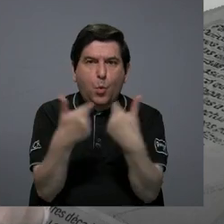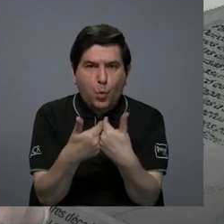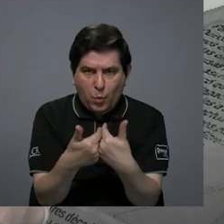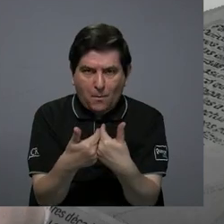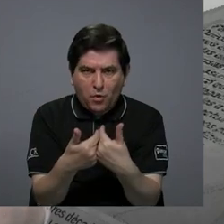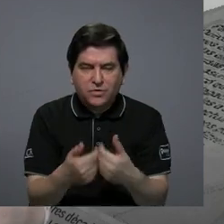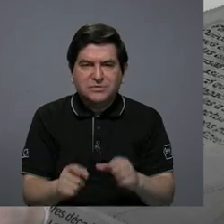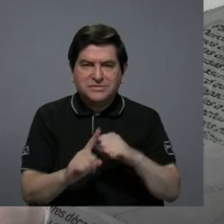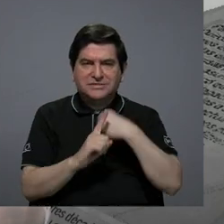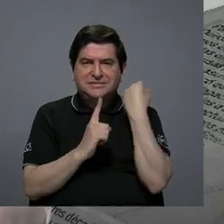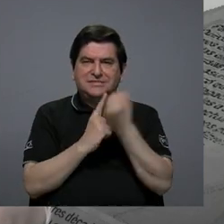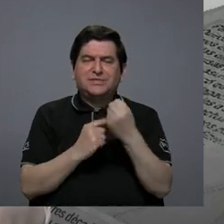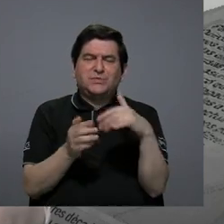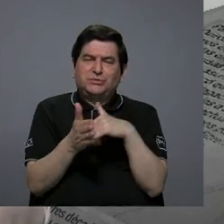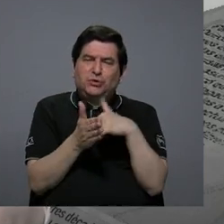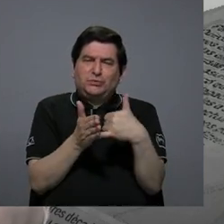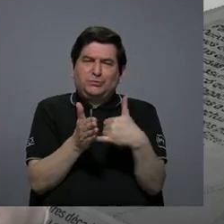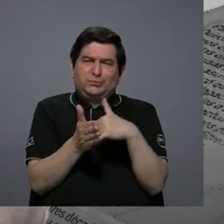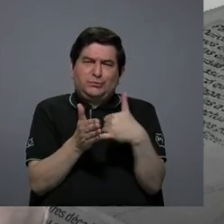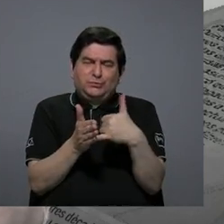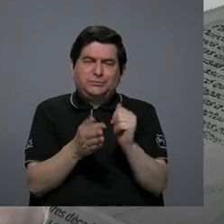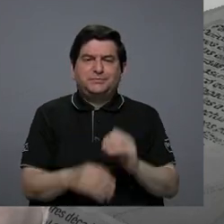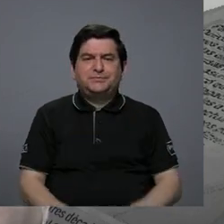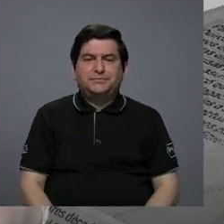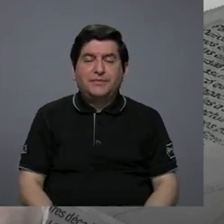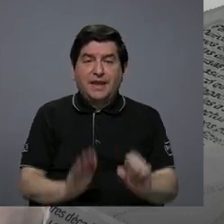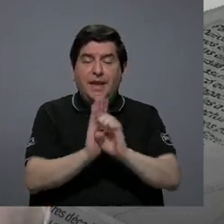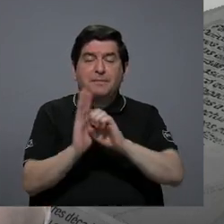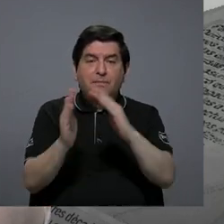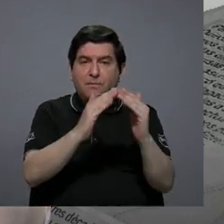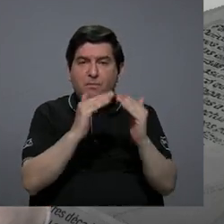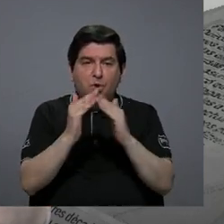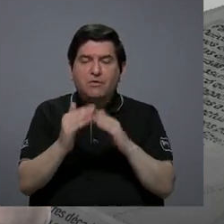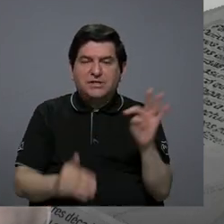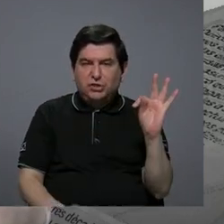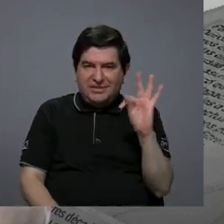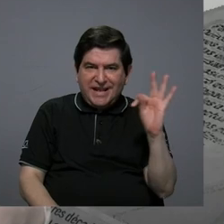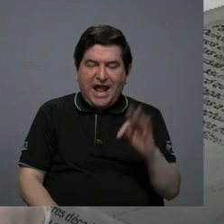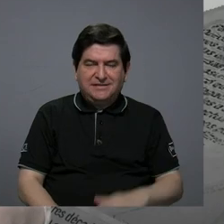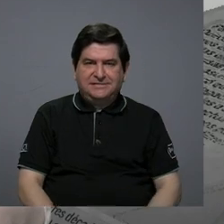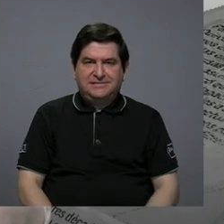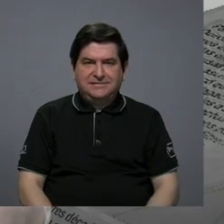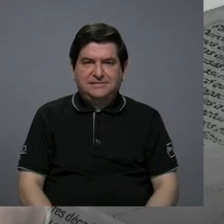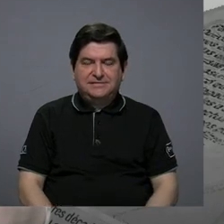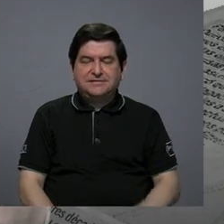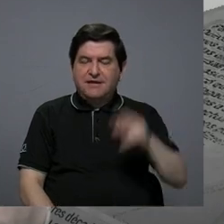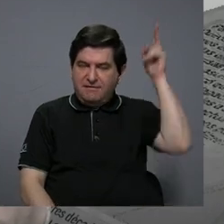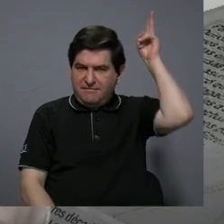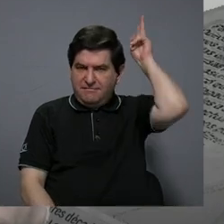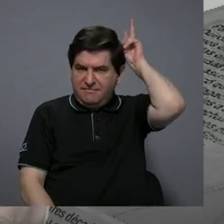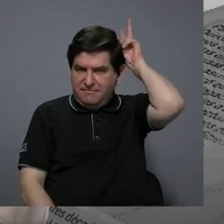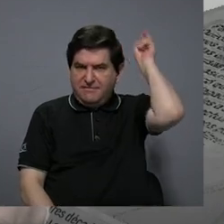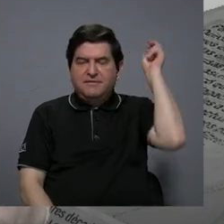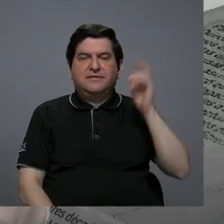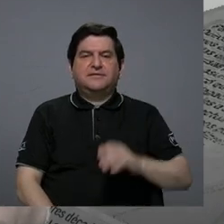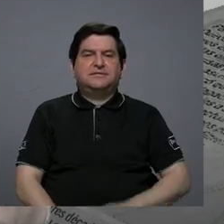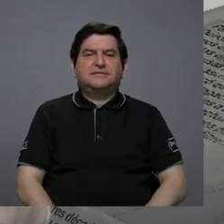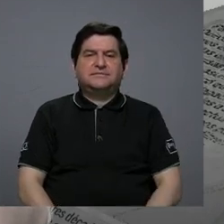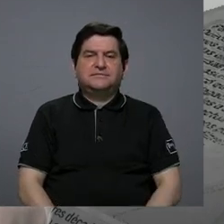en contextos de vulnerabilización, como las poblaciones trans, indígenas,